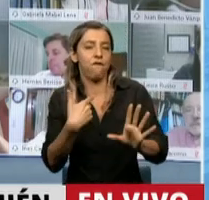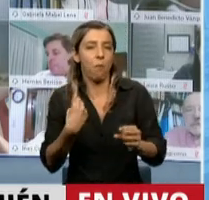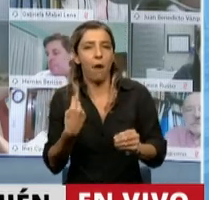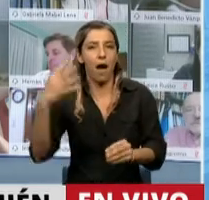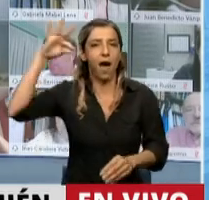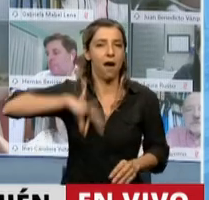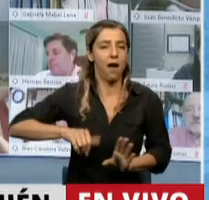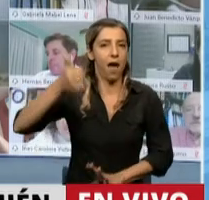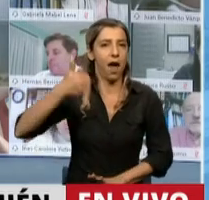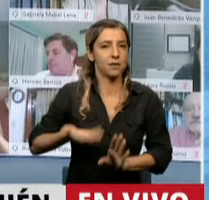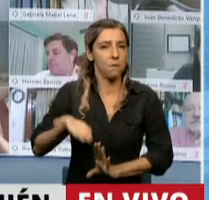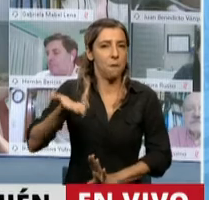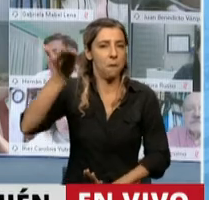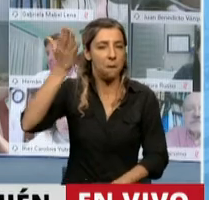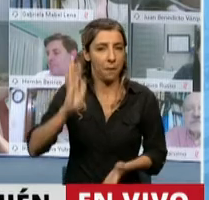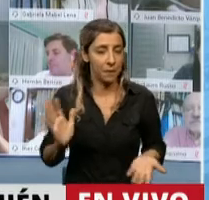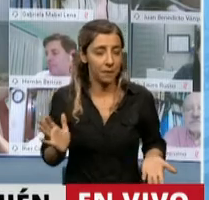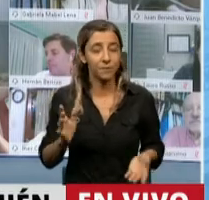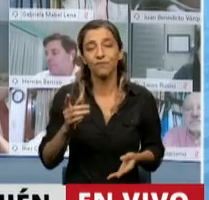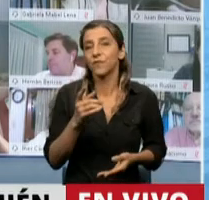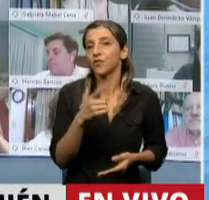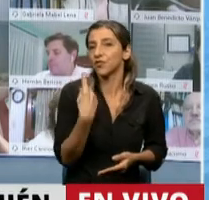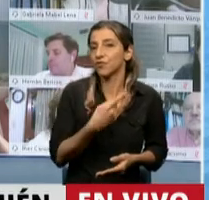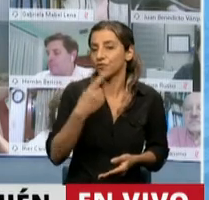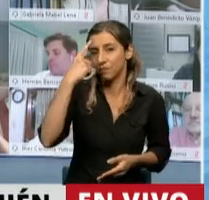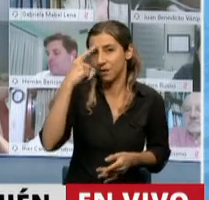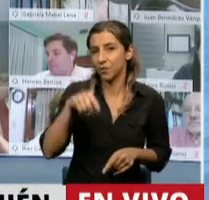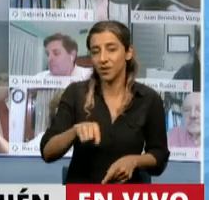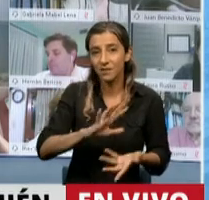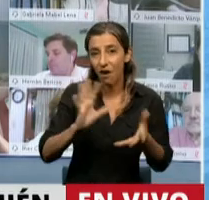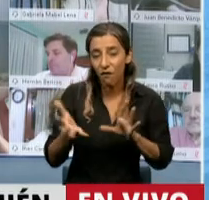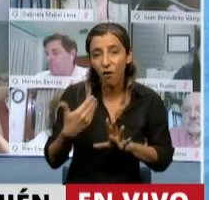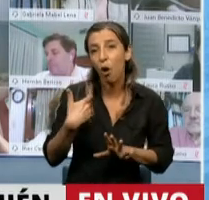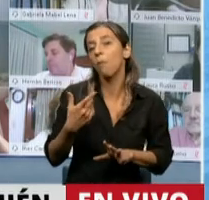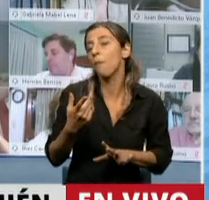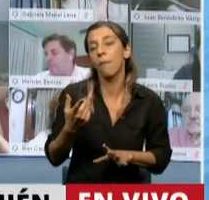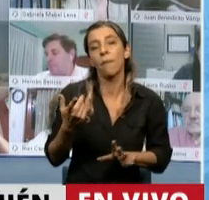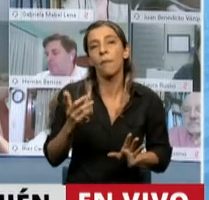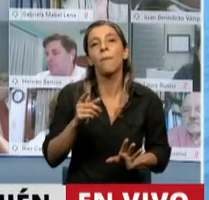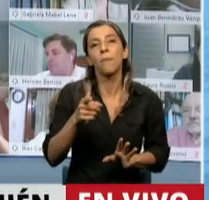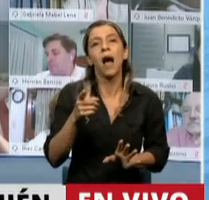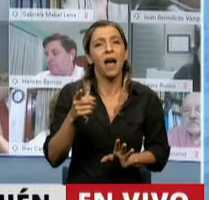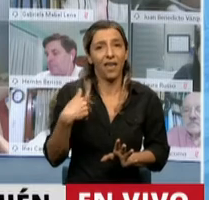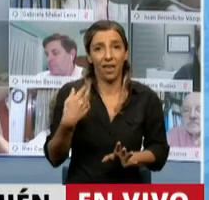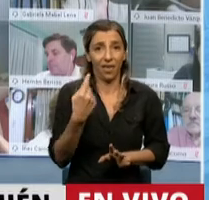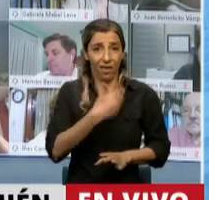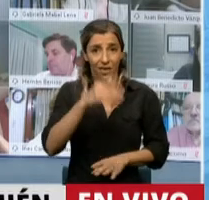ganancias. En este marco, una política de transferencia de recursos públicos hacia estas empresas